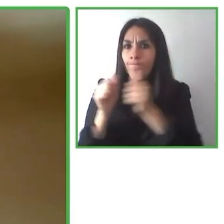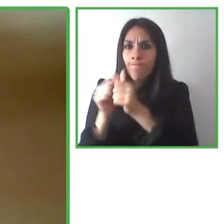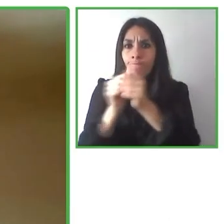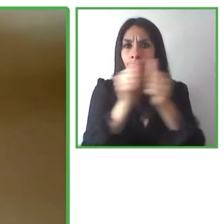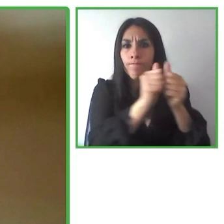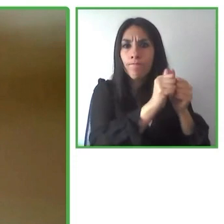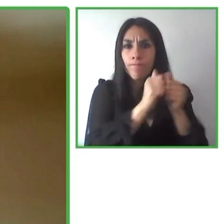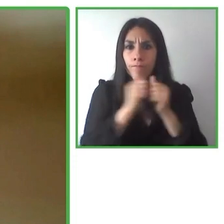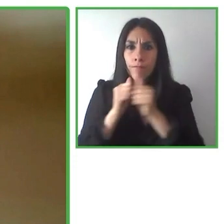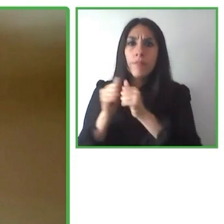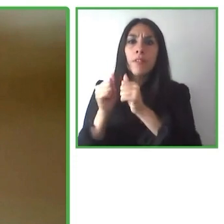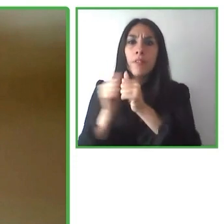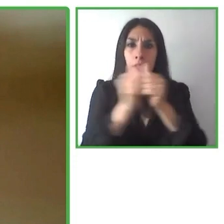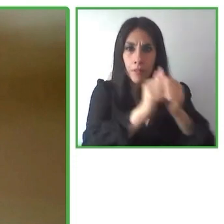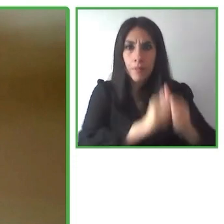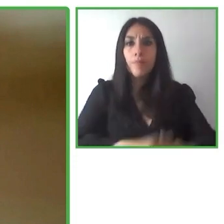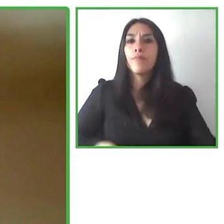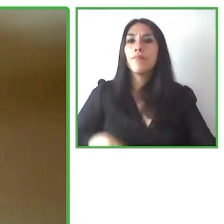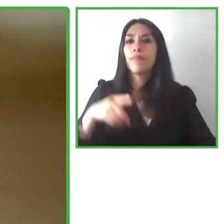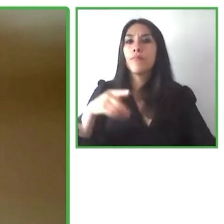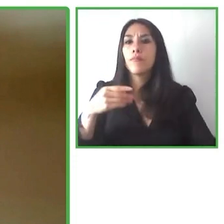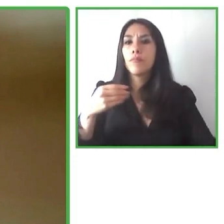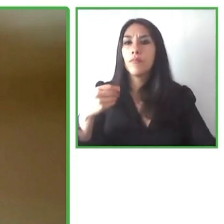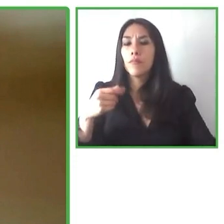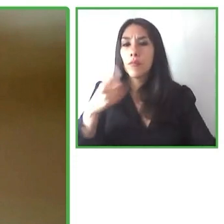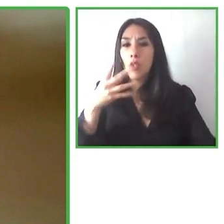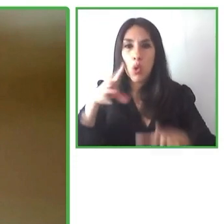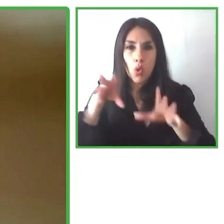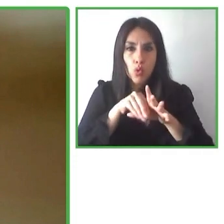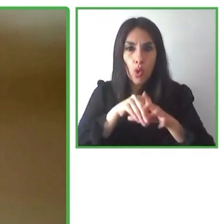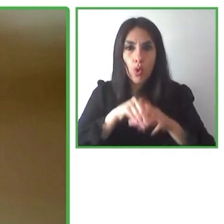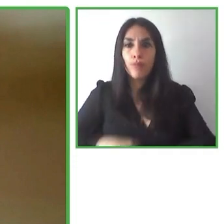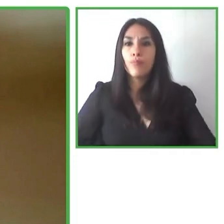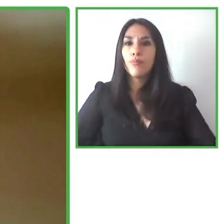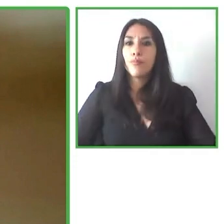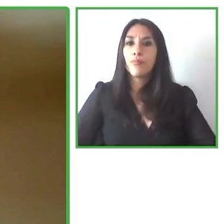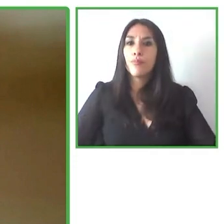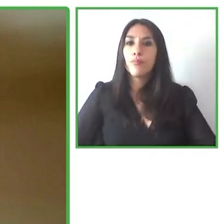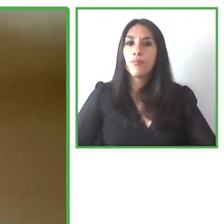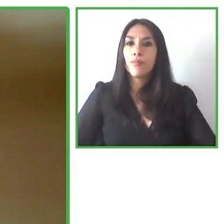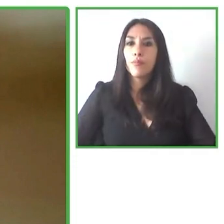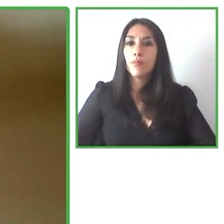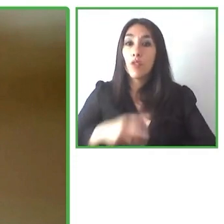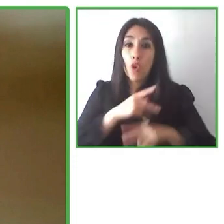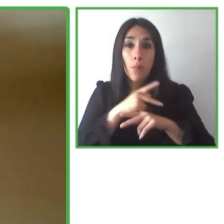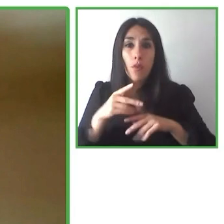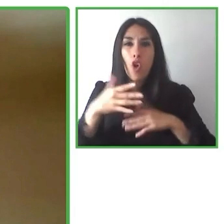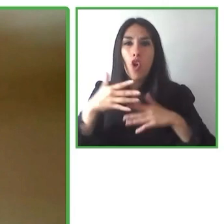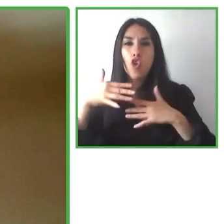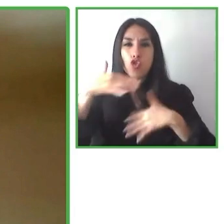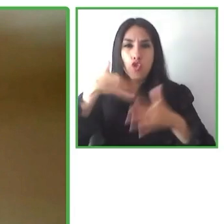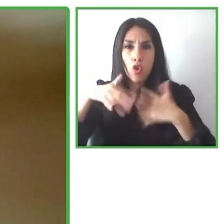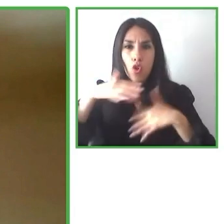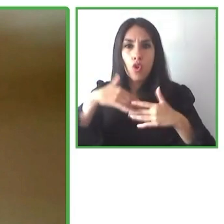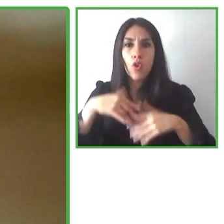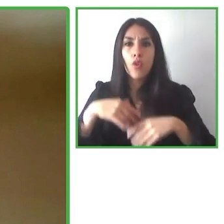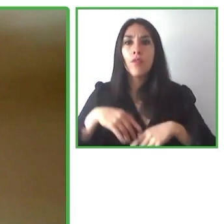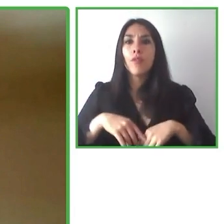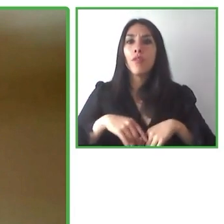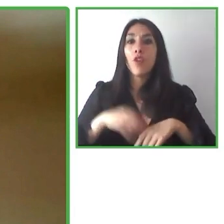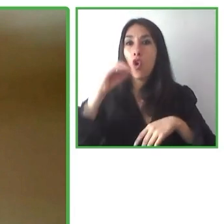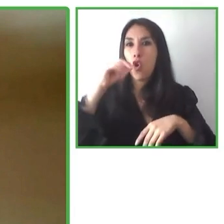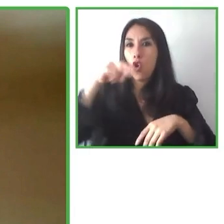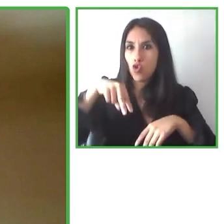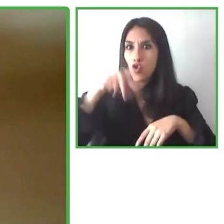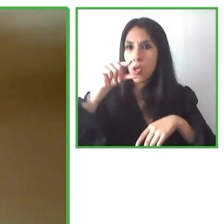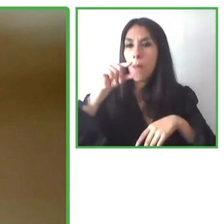defensora de la inclusión, emprendedora social y fundadora de la ONG Escola de Gente. Periodista especializada en comunicación por la